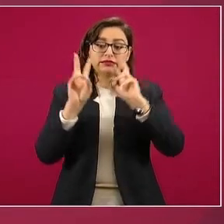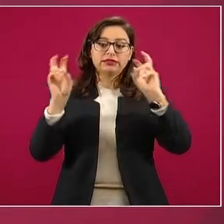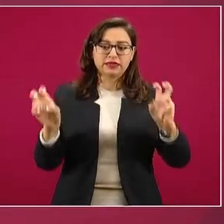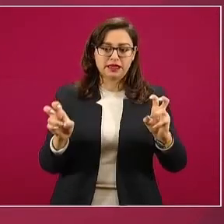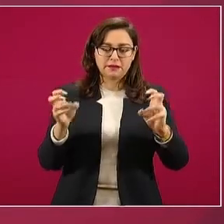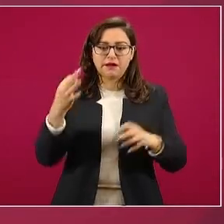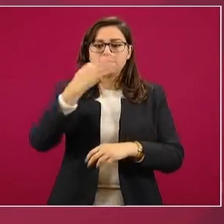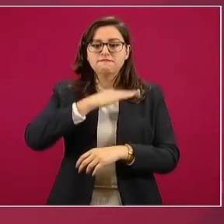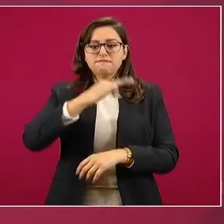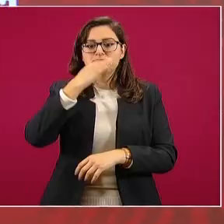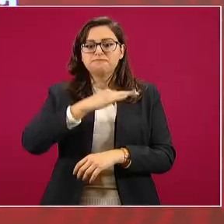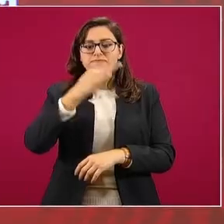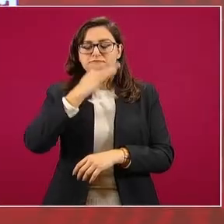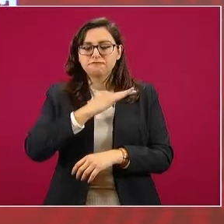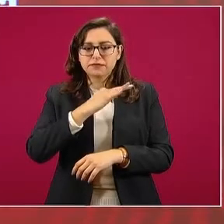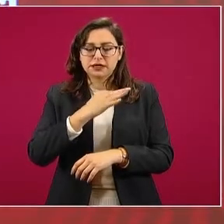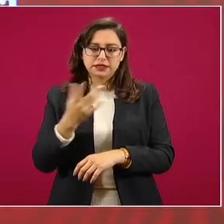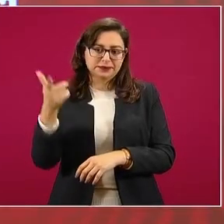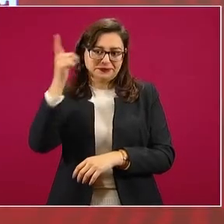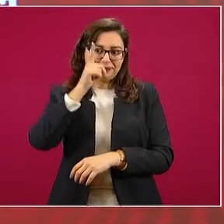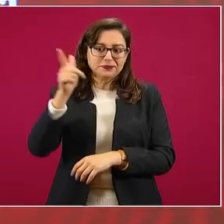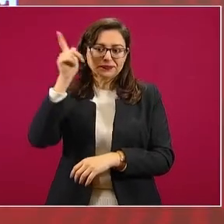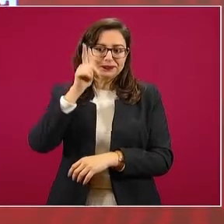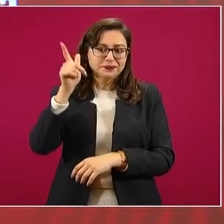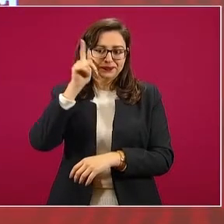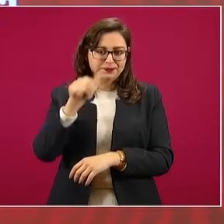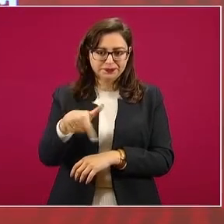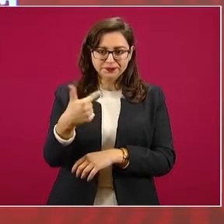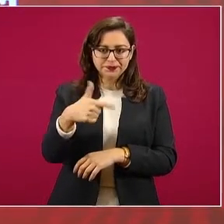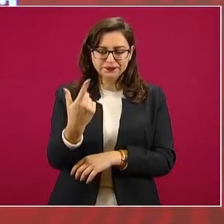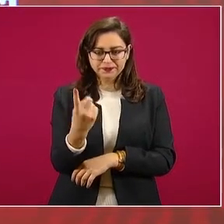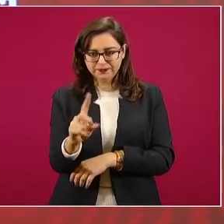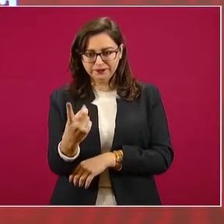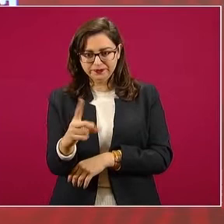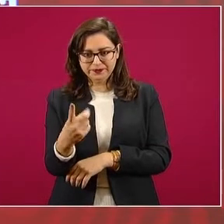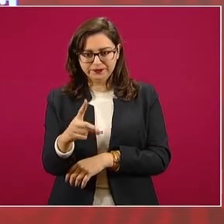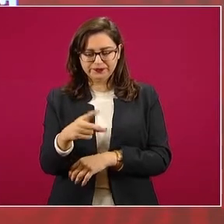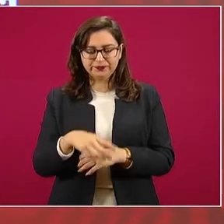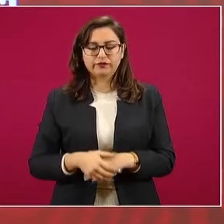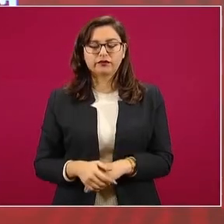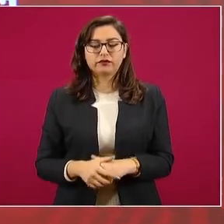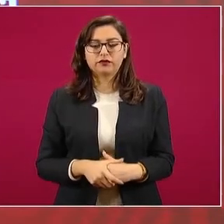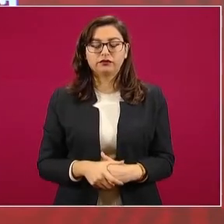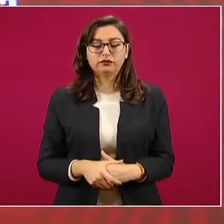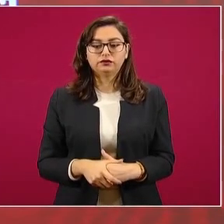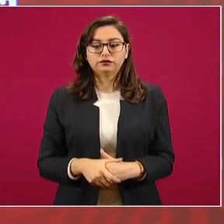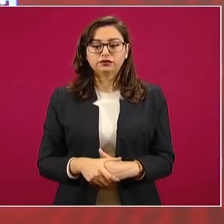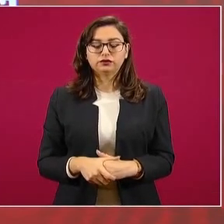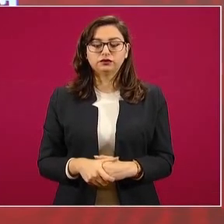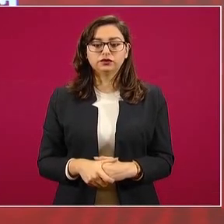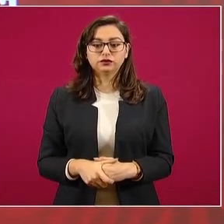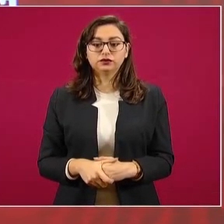festejos del Día de la Virgen de Guadalupe. Y queremos que